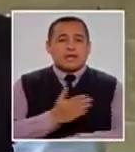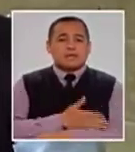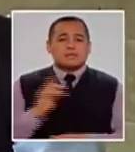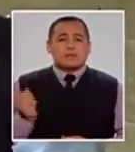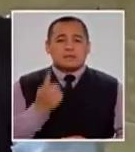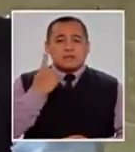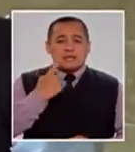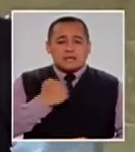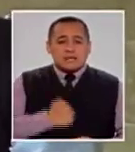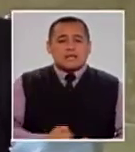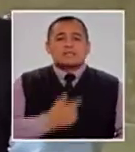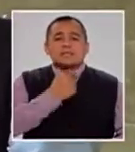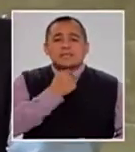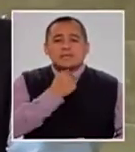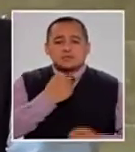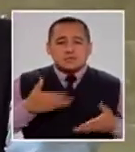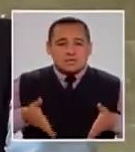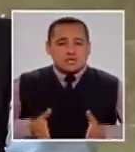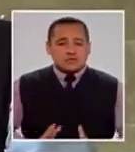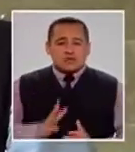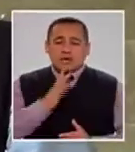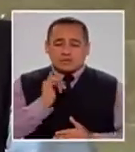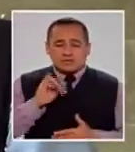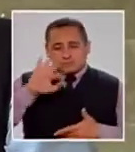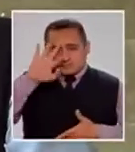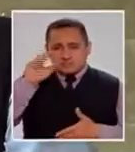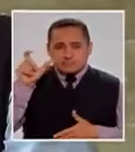Era mi primer nieto, nació con un problema.